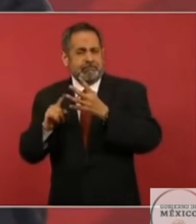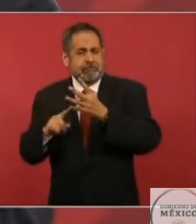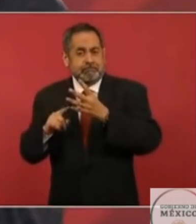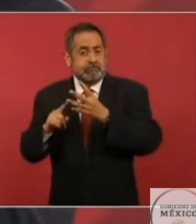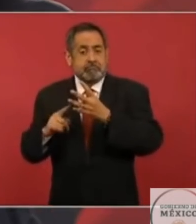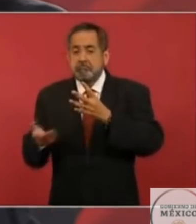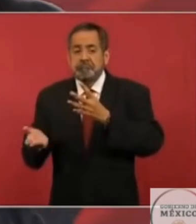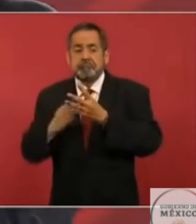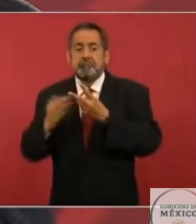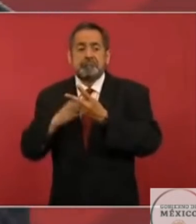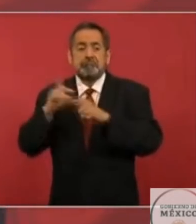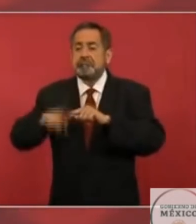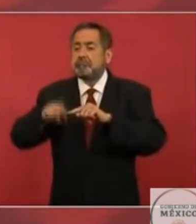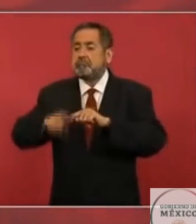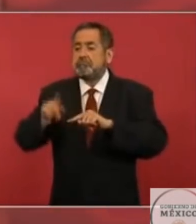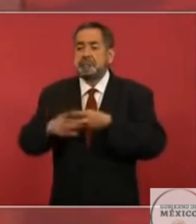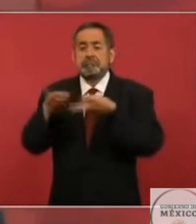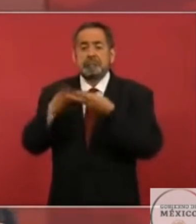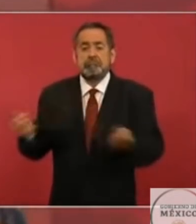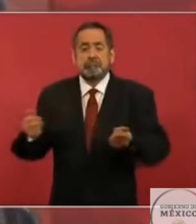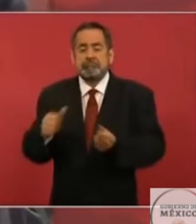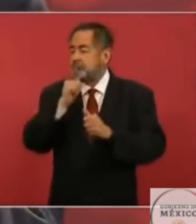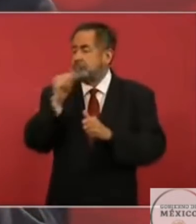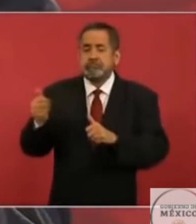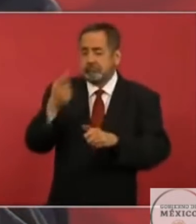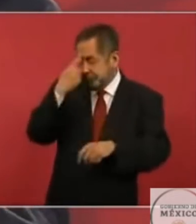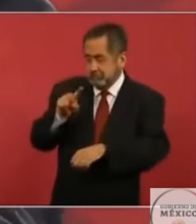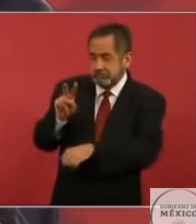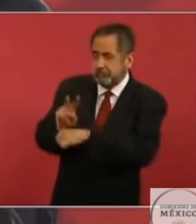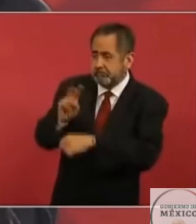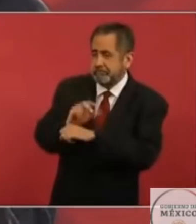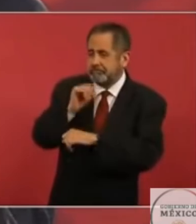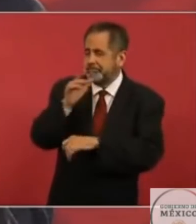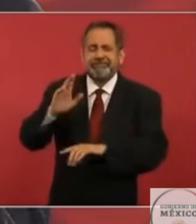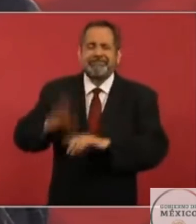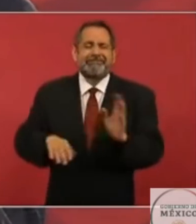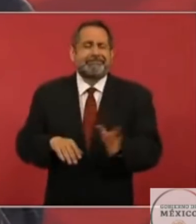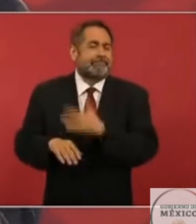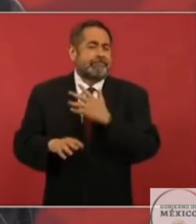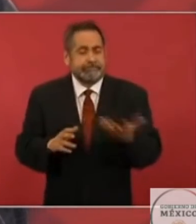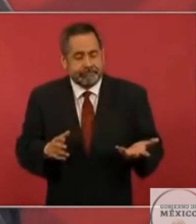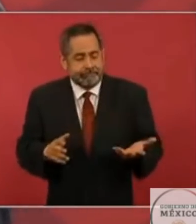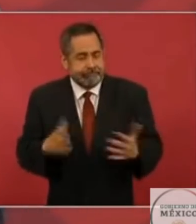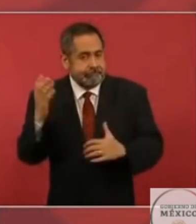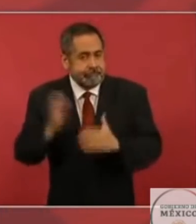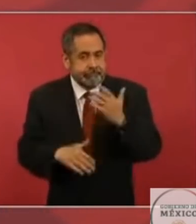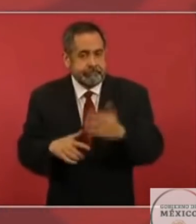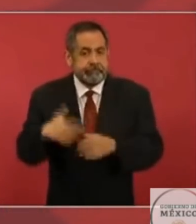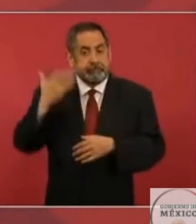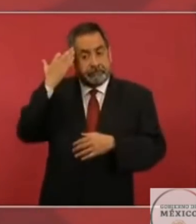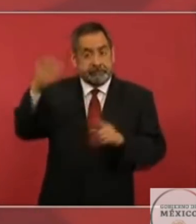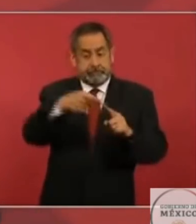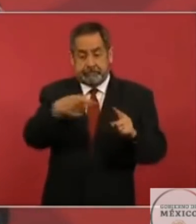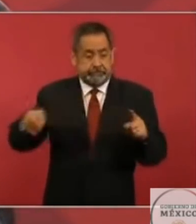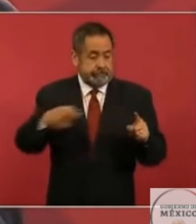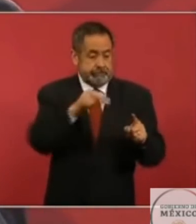todas desaparecieron. se terminaron esto en el periodo